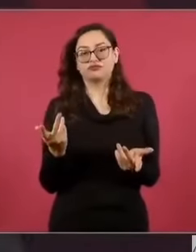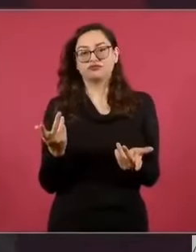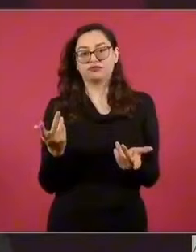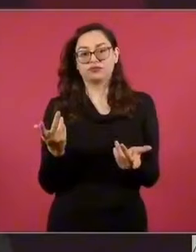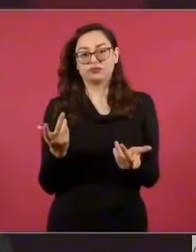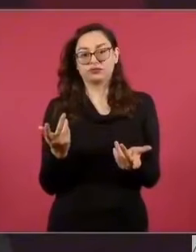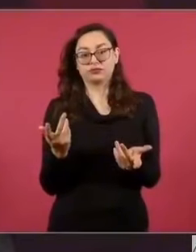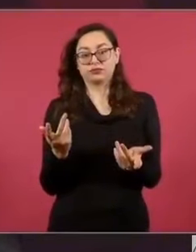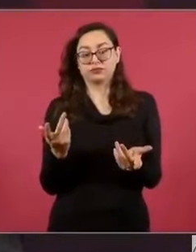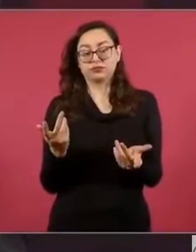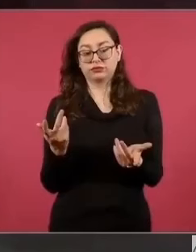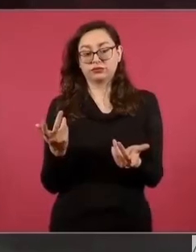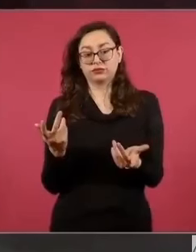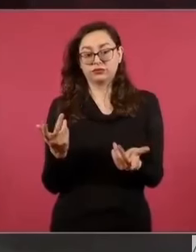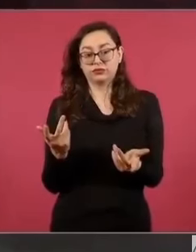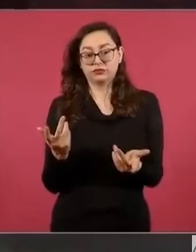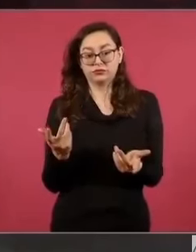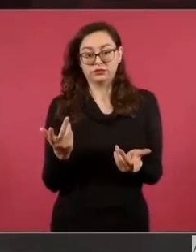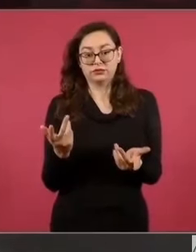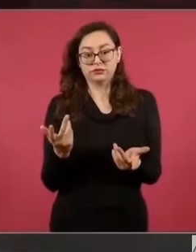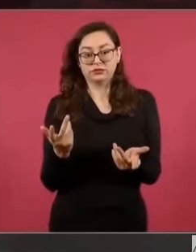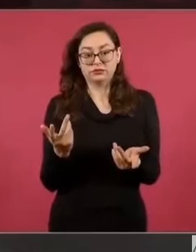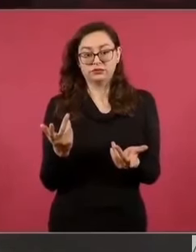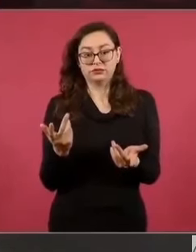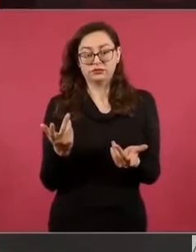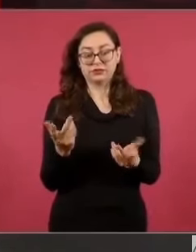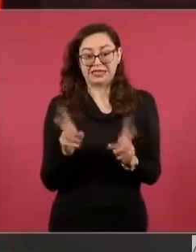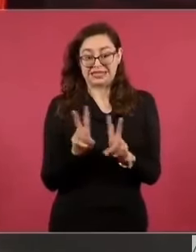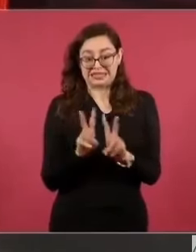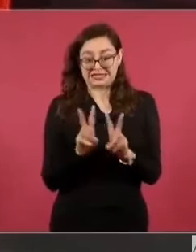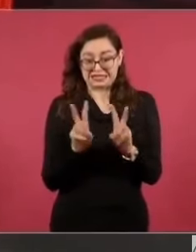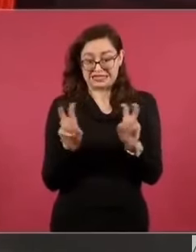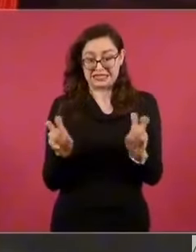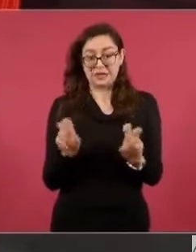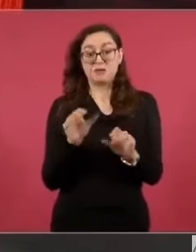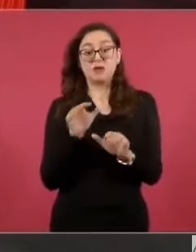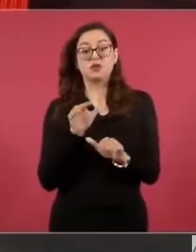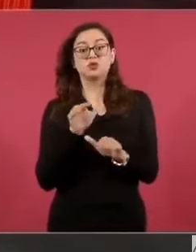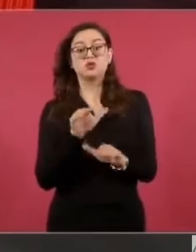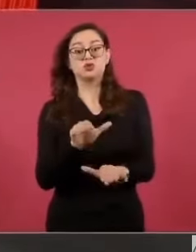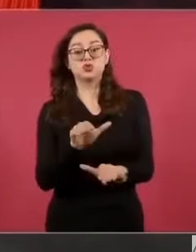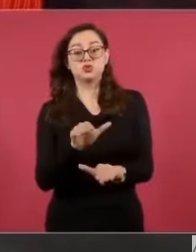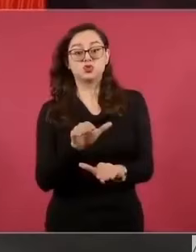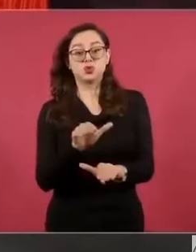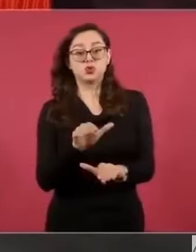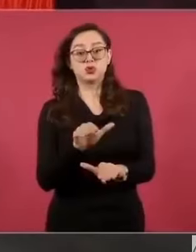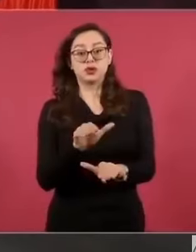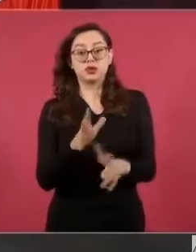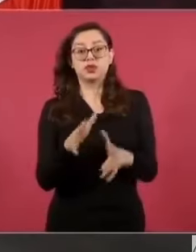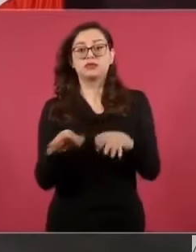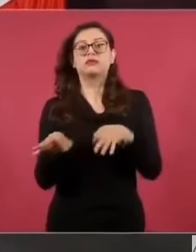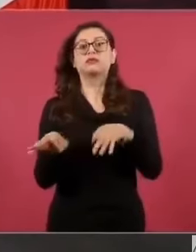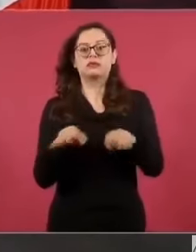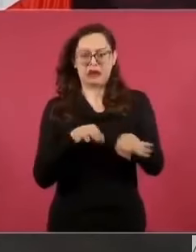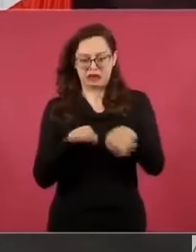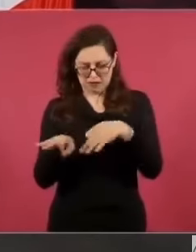se dio acerca del crecimiento del desempleo